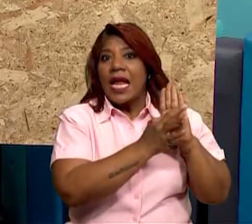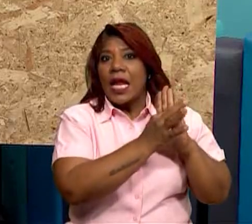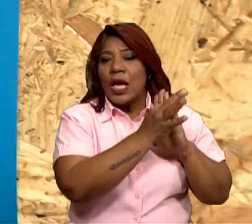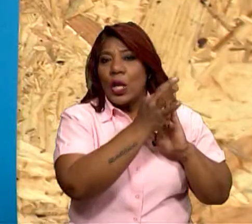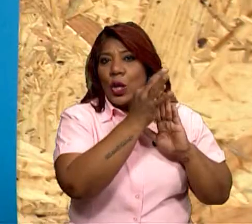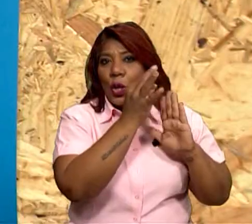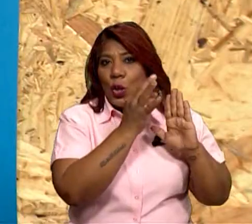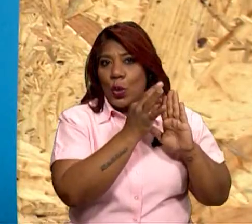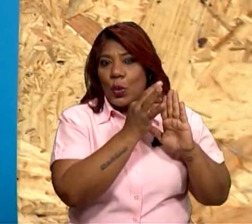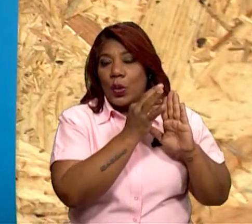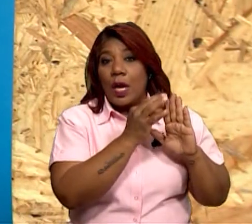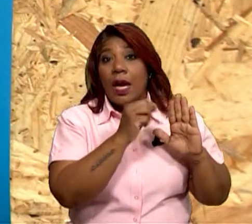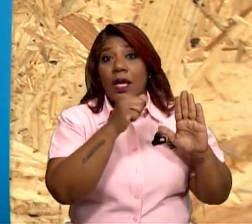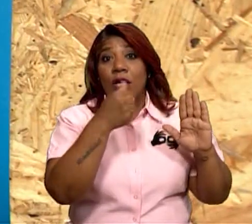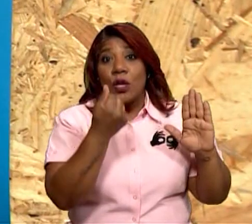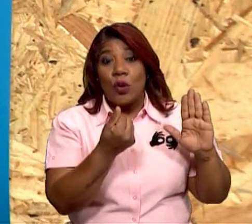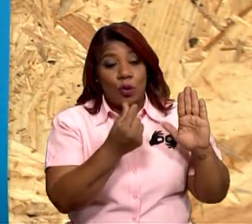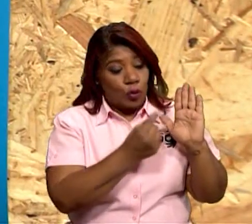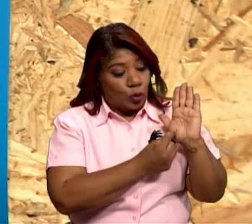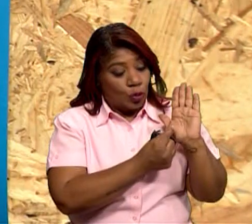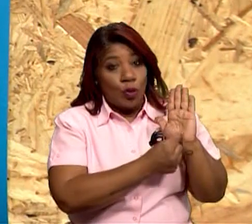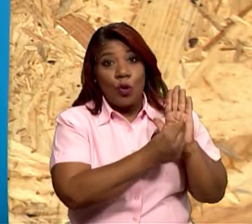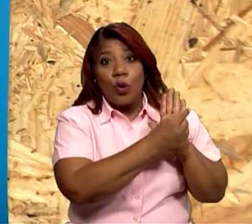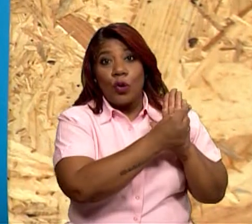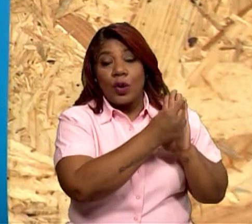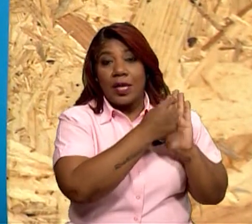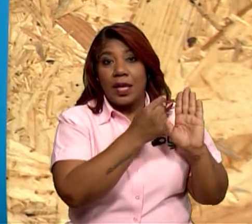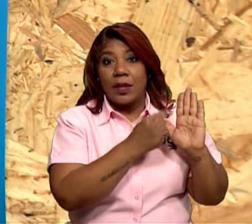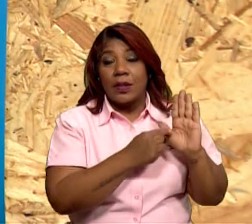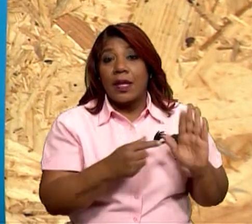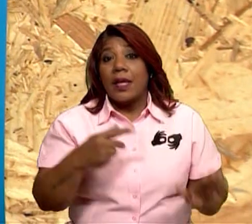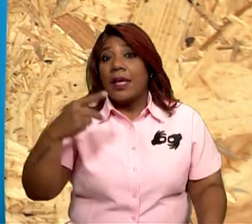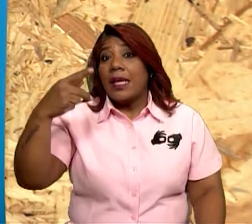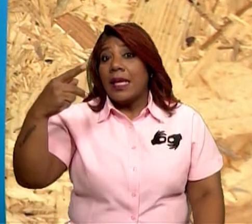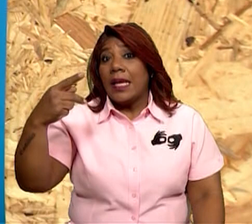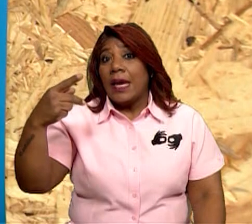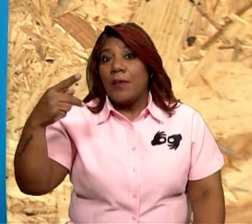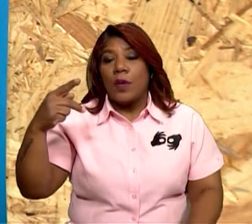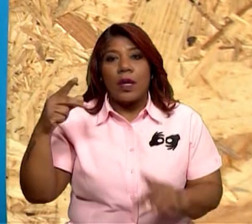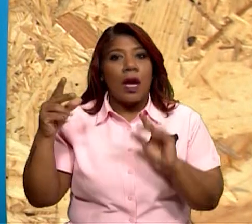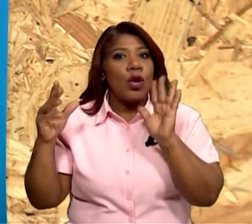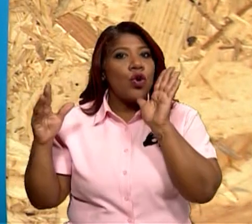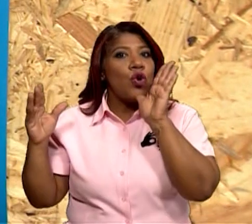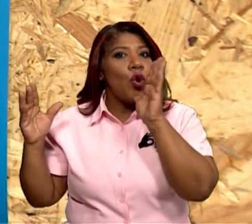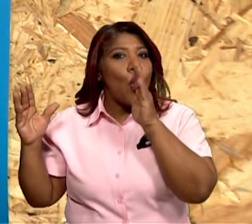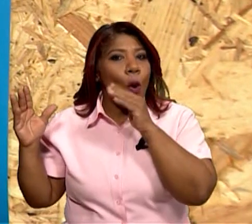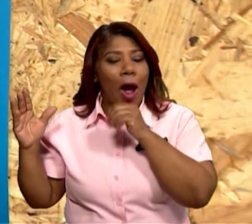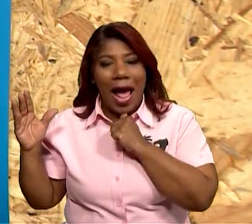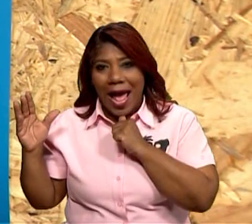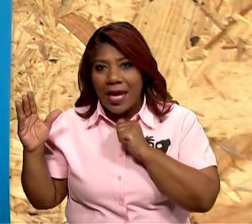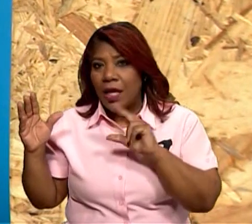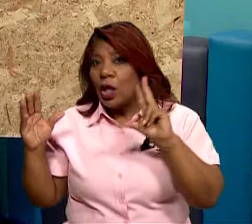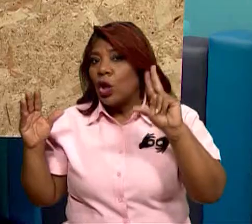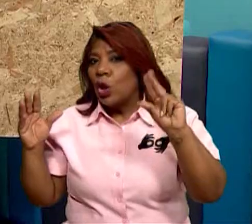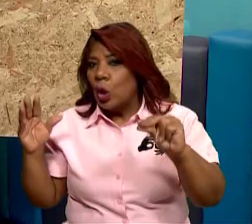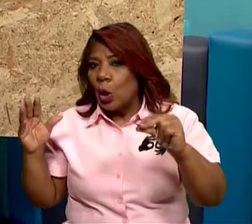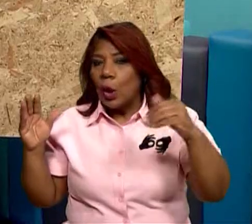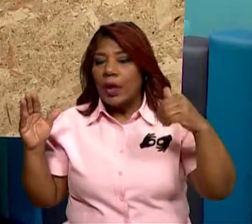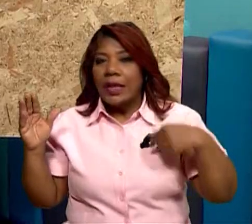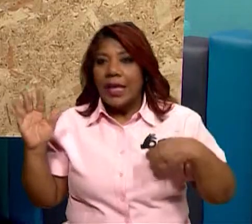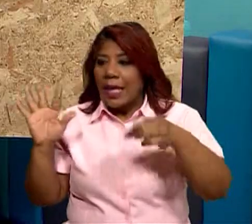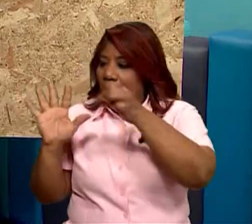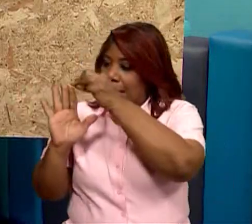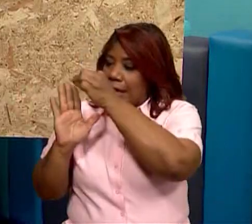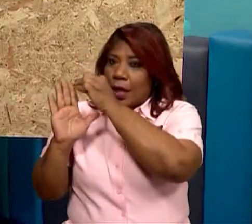organelos y las prokariotas no presentan núcleos ni organelos. Entonces, para eso